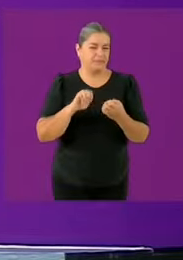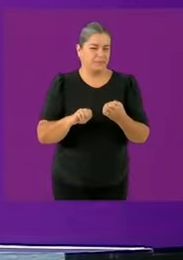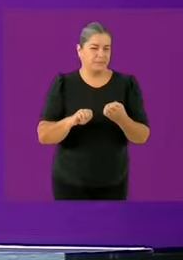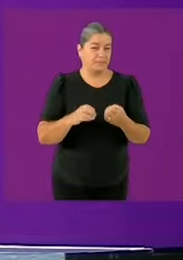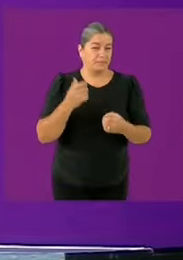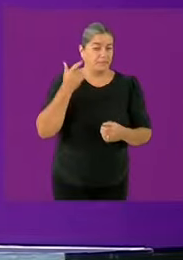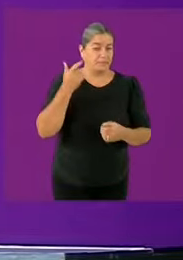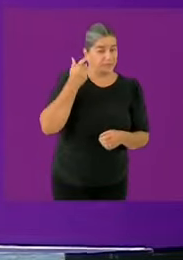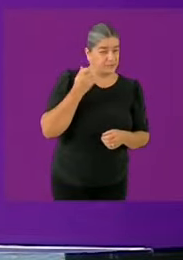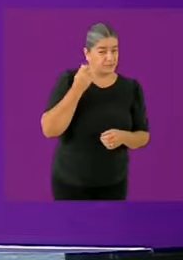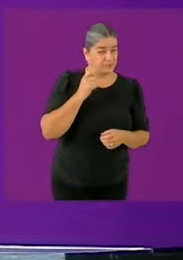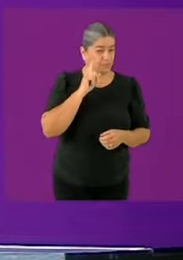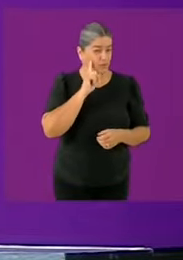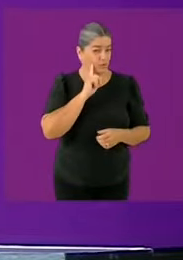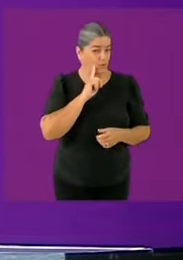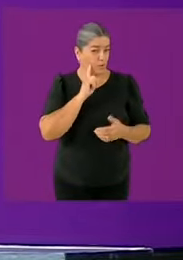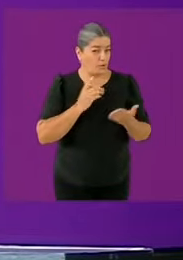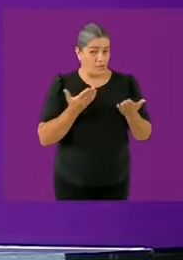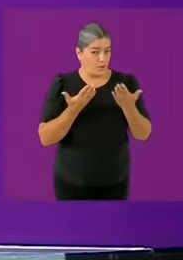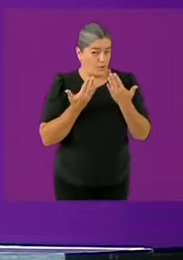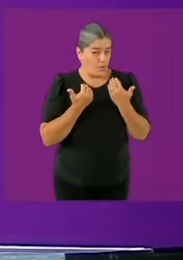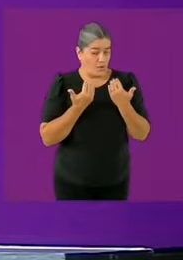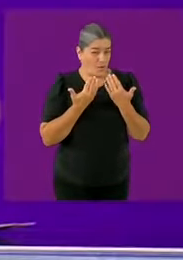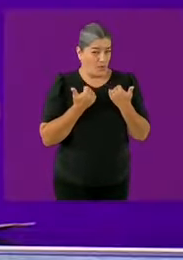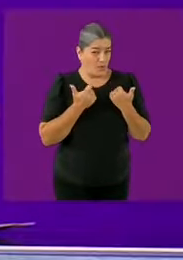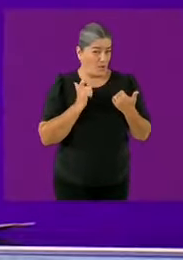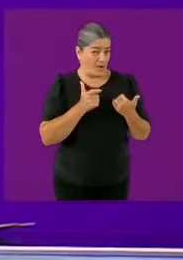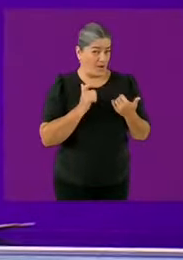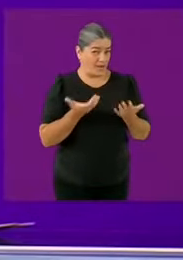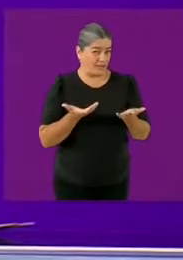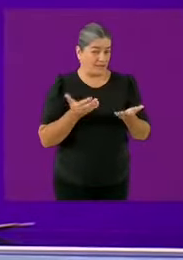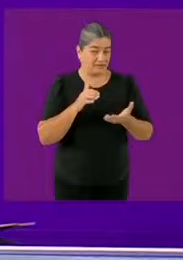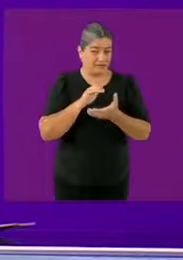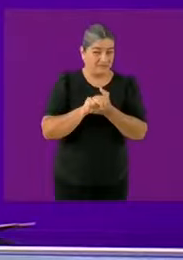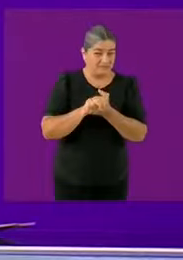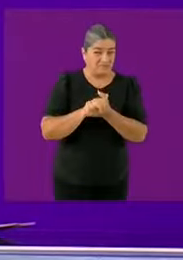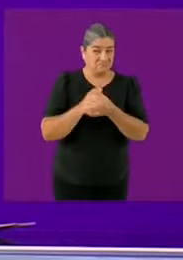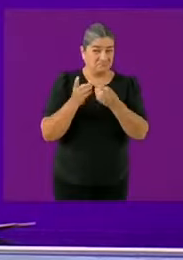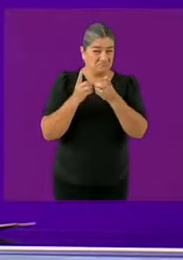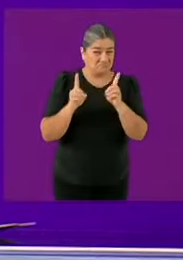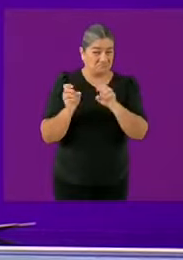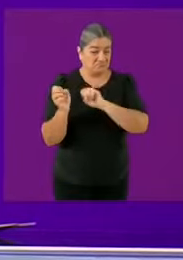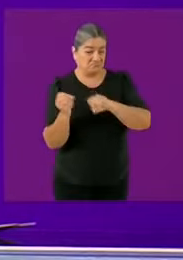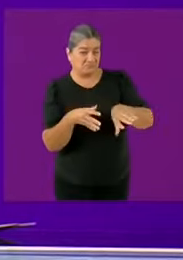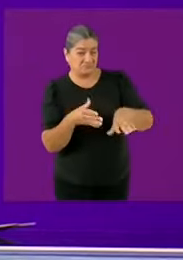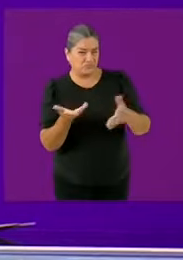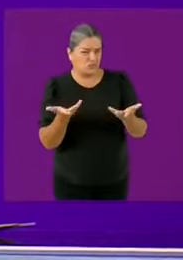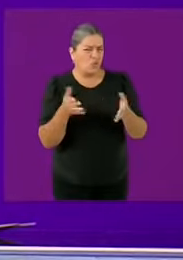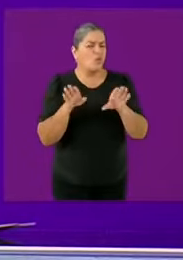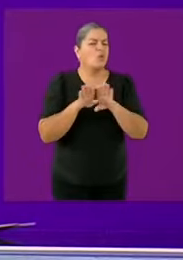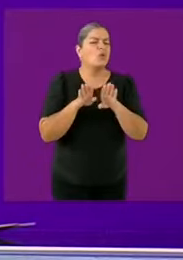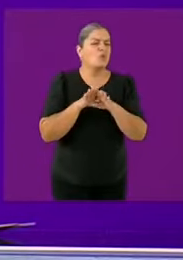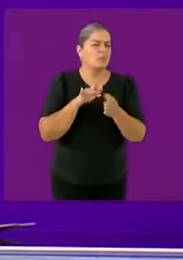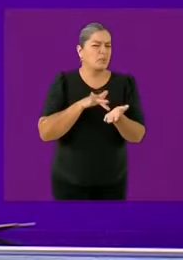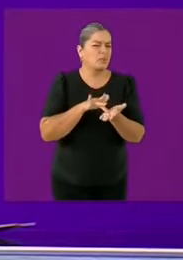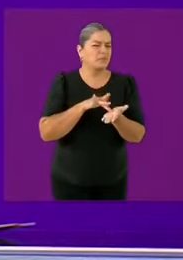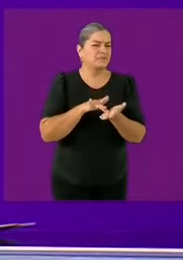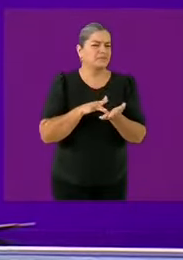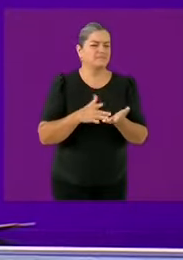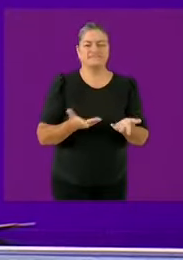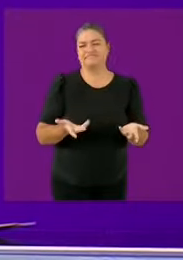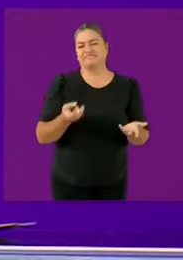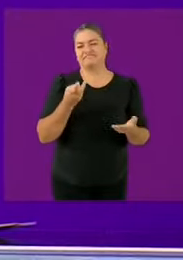que tengan ese apoyo hacer más sencillo el proceso es demasiado complicado ponerles abogados y realmente